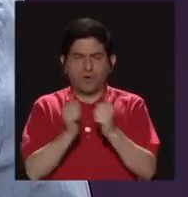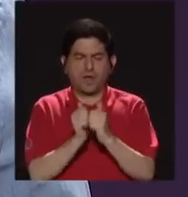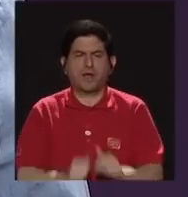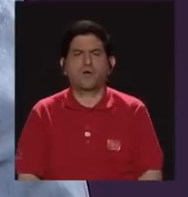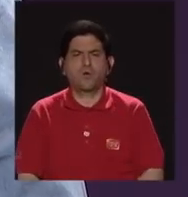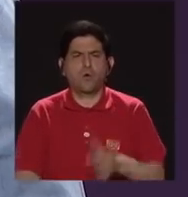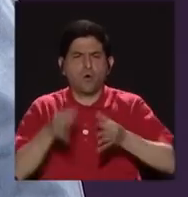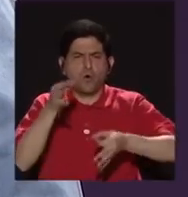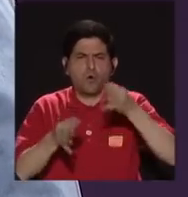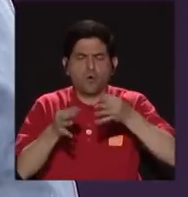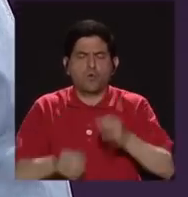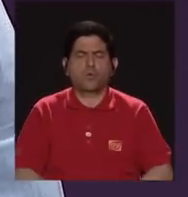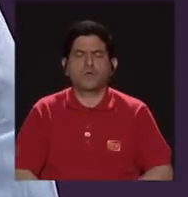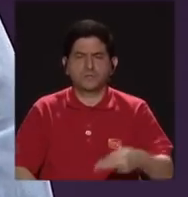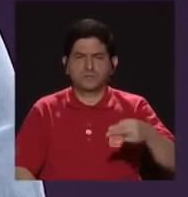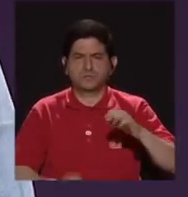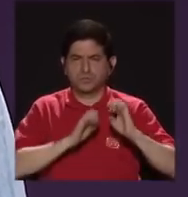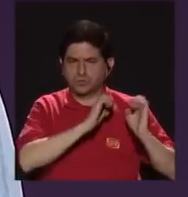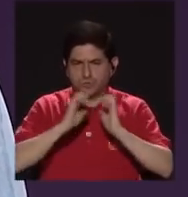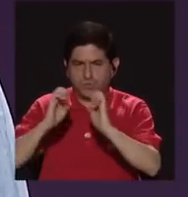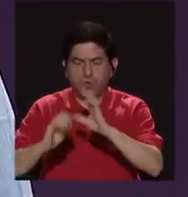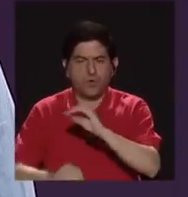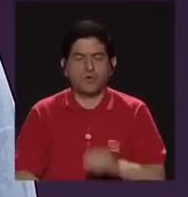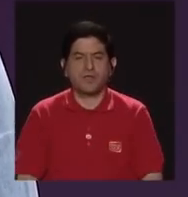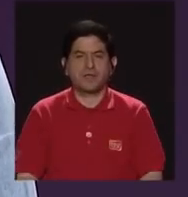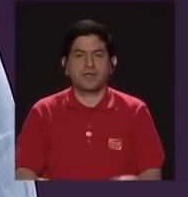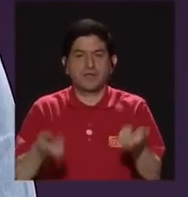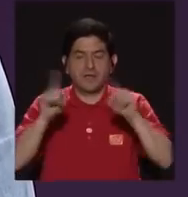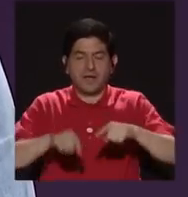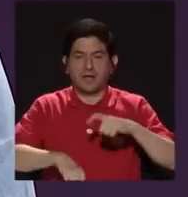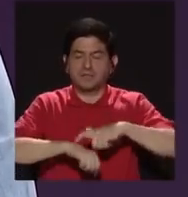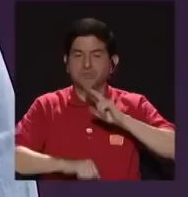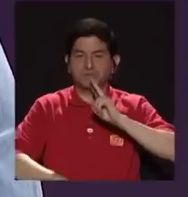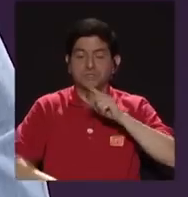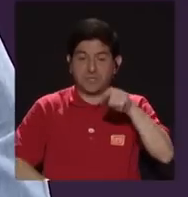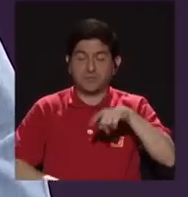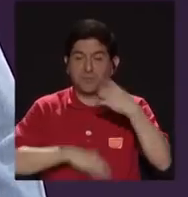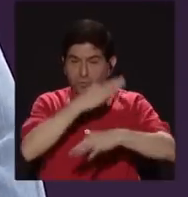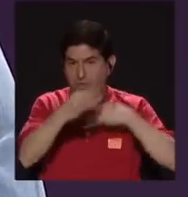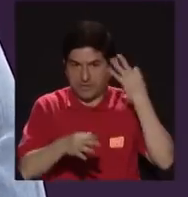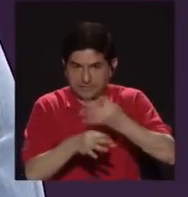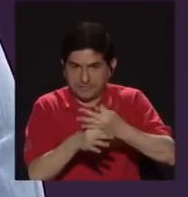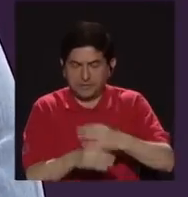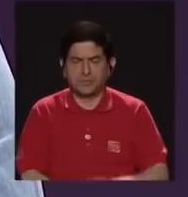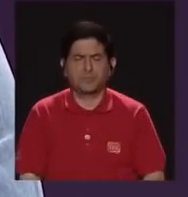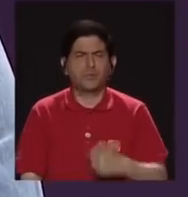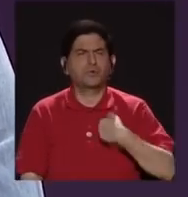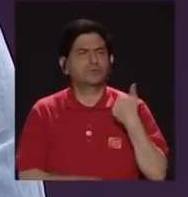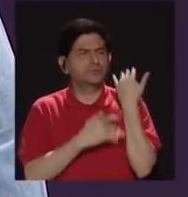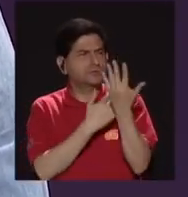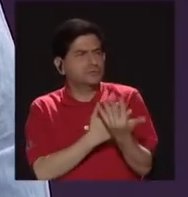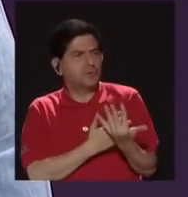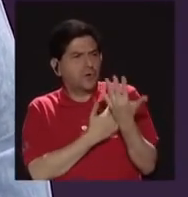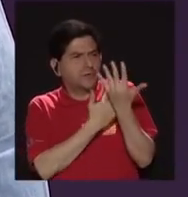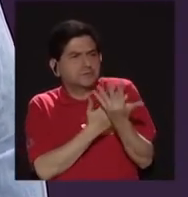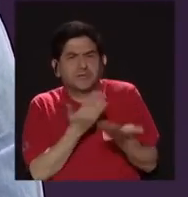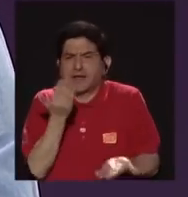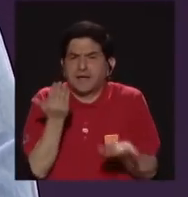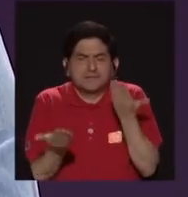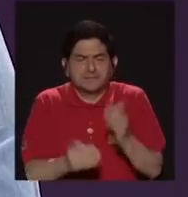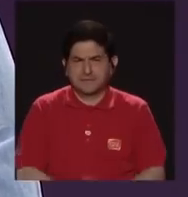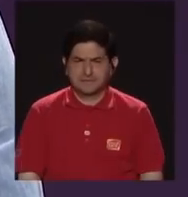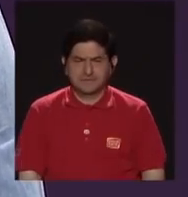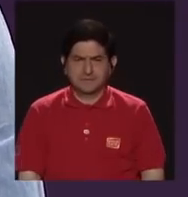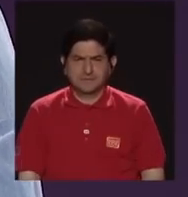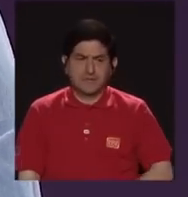estratégico y casos en tiempo real como este. Yo ahí cifro mi esperanza y no